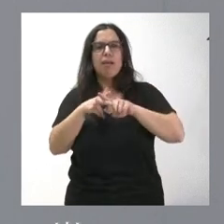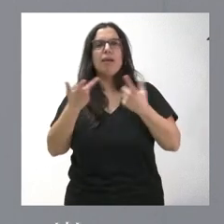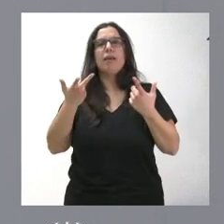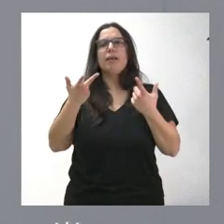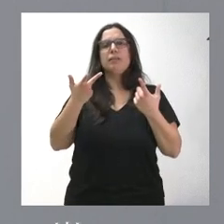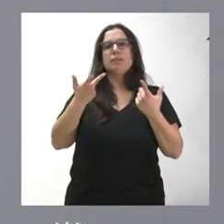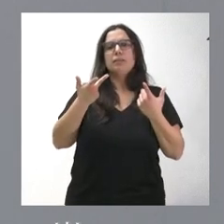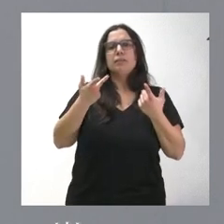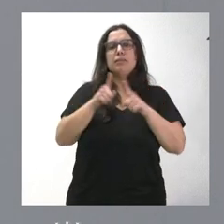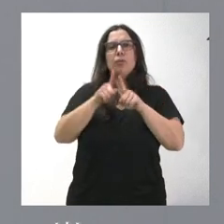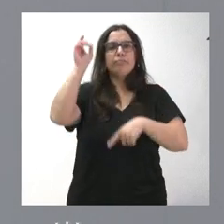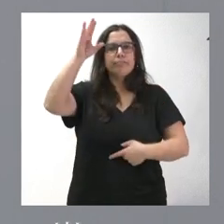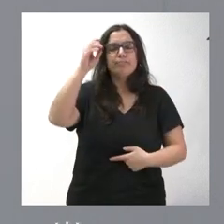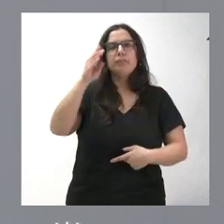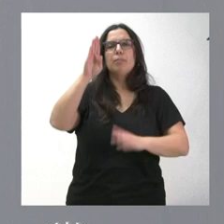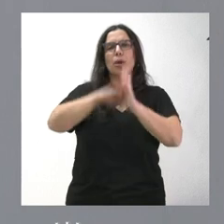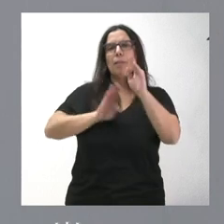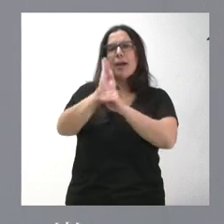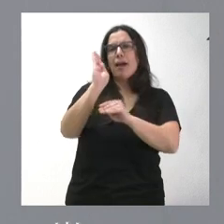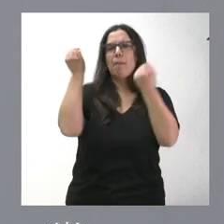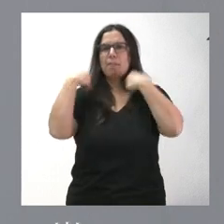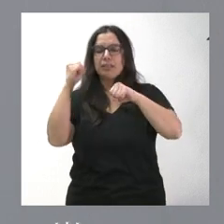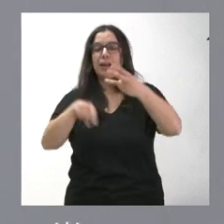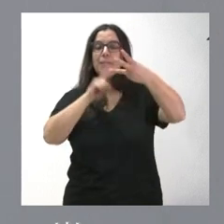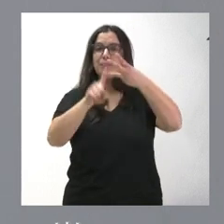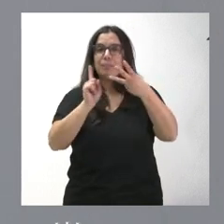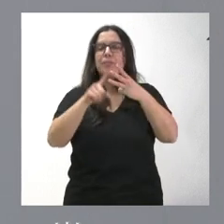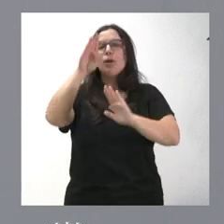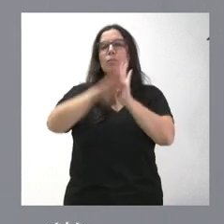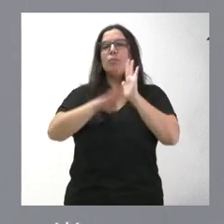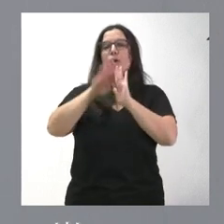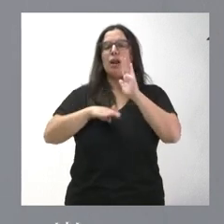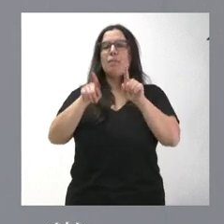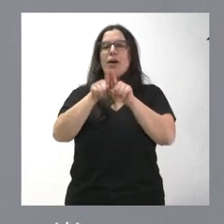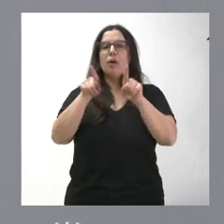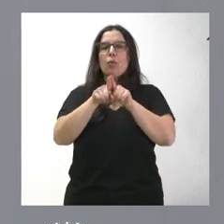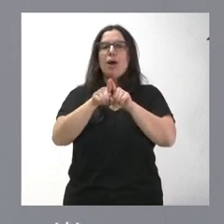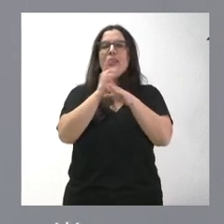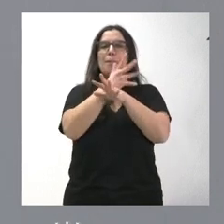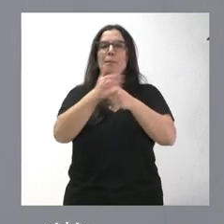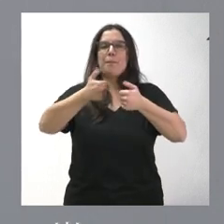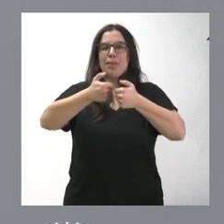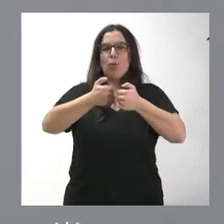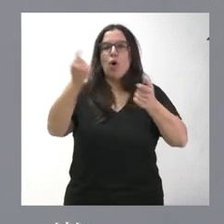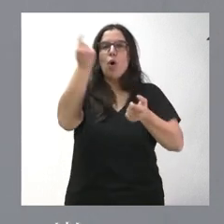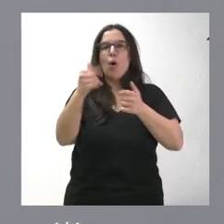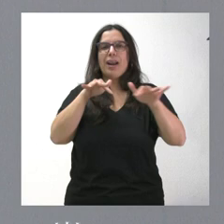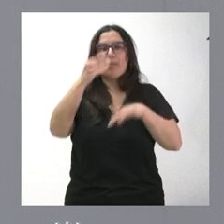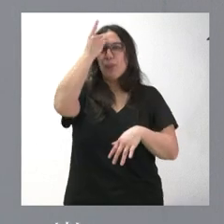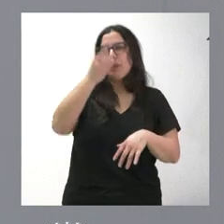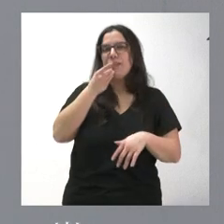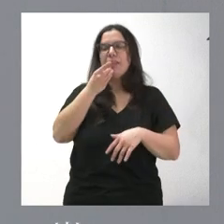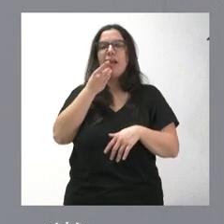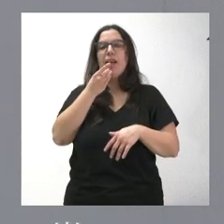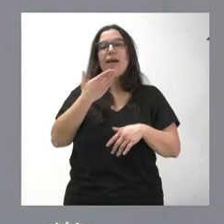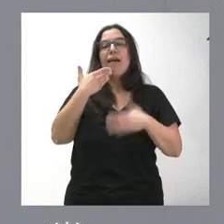microcredenciales, programa de becas y prácticas. Un tercer eje es el programa de aceleradora vertical de videojuegos y animación digital mediante un